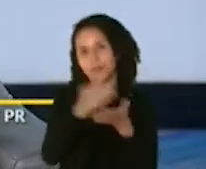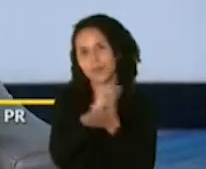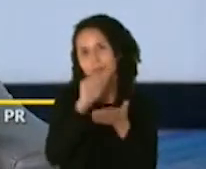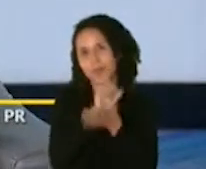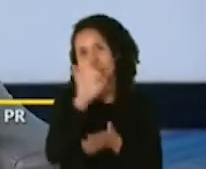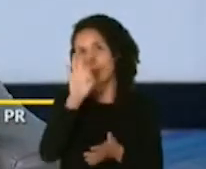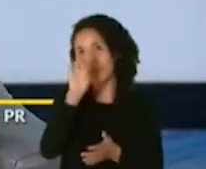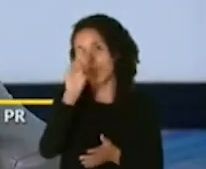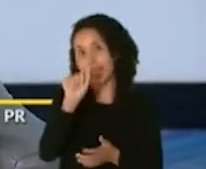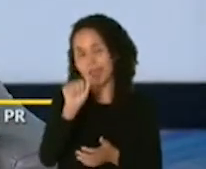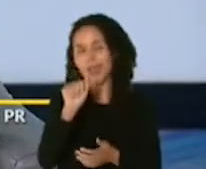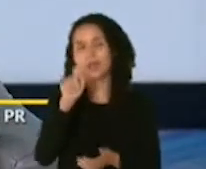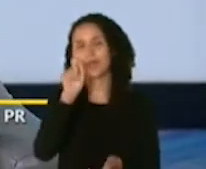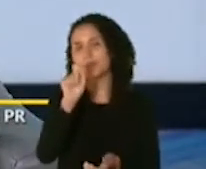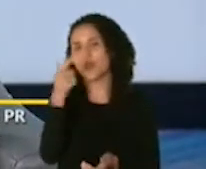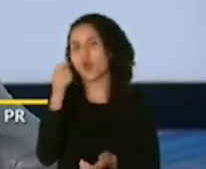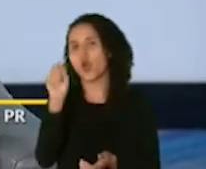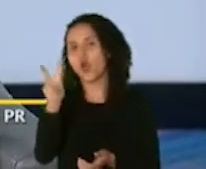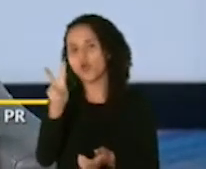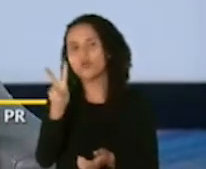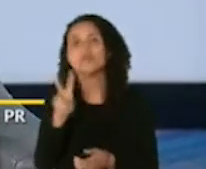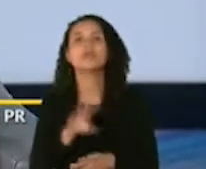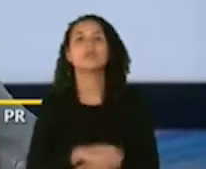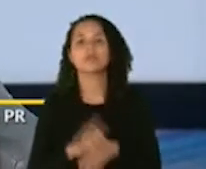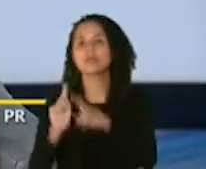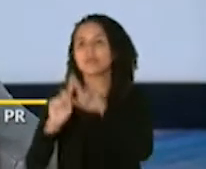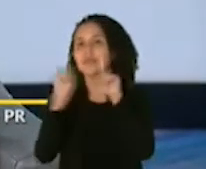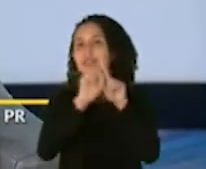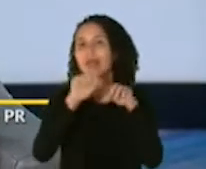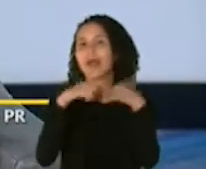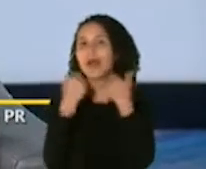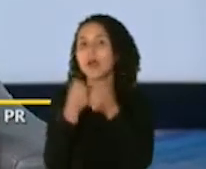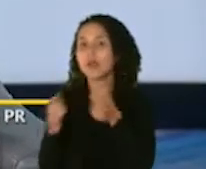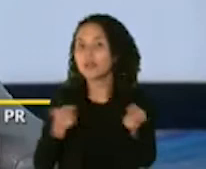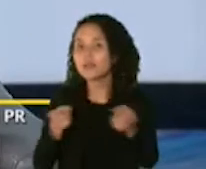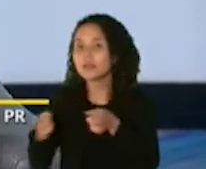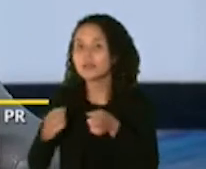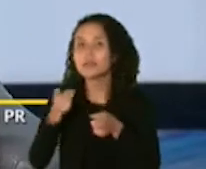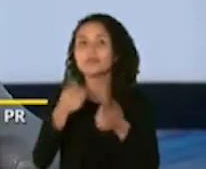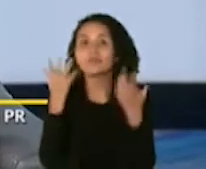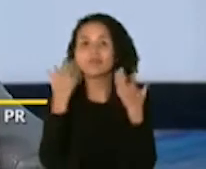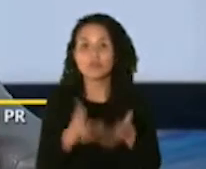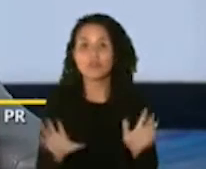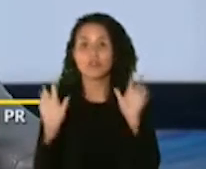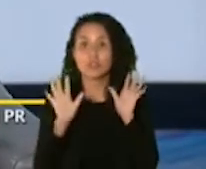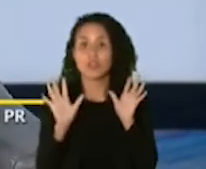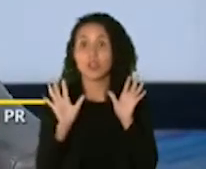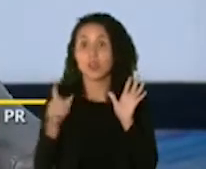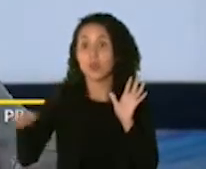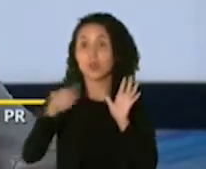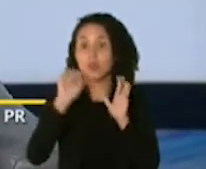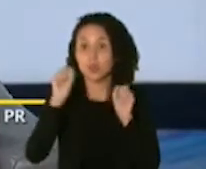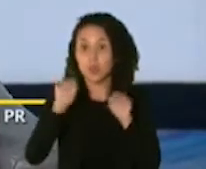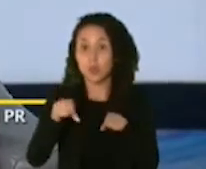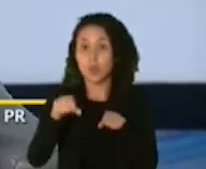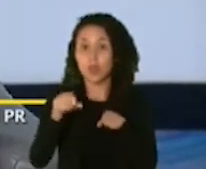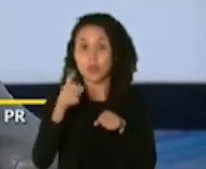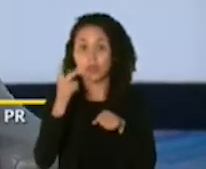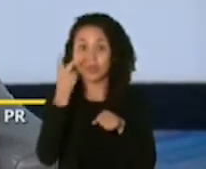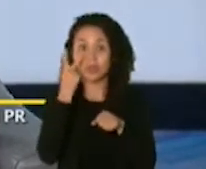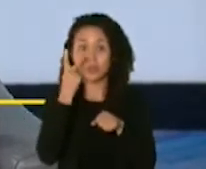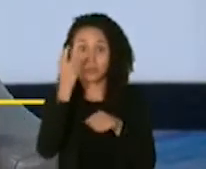FDA punto gov las diferentes agencias reguladoras hicieron vista que ustedes las pudieron ver por internet